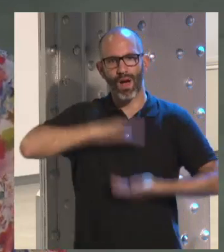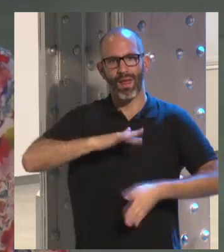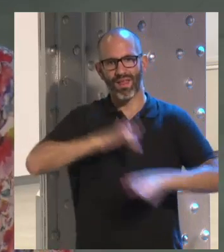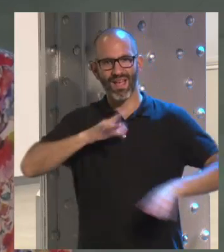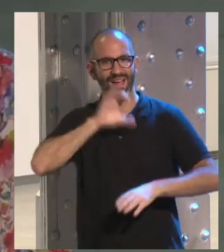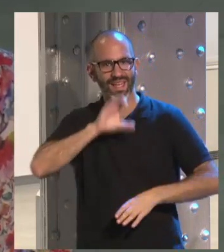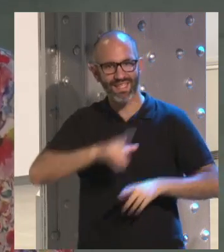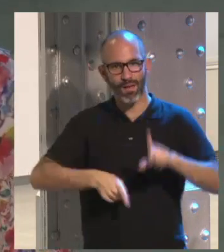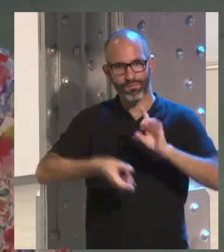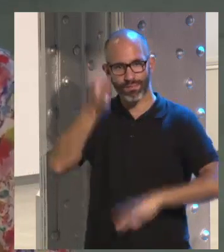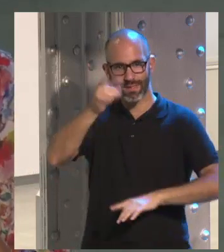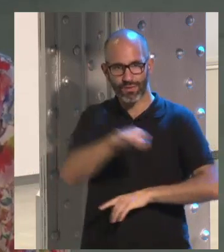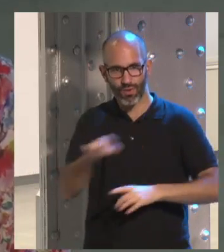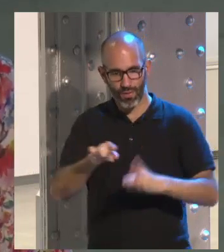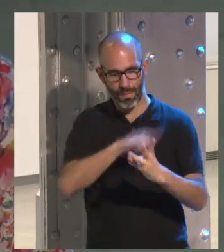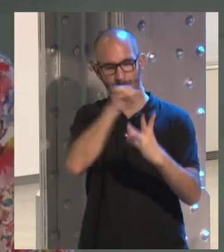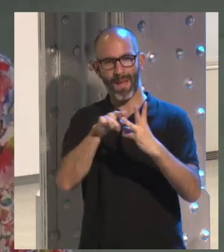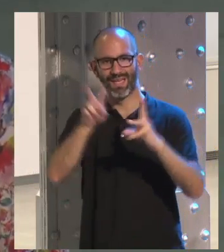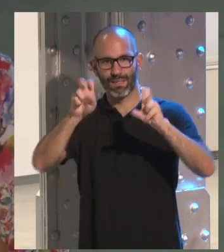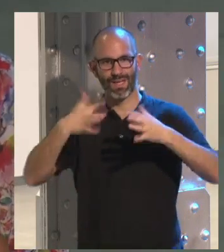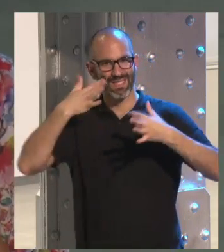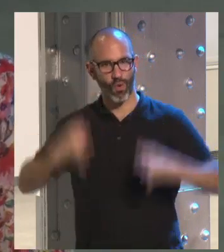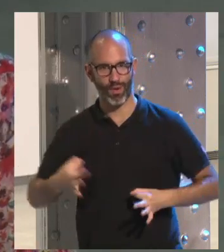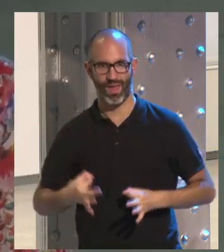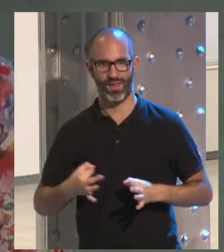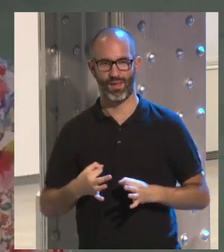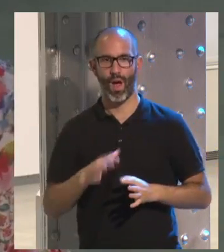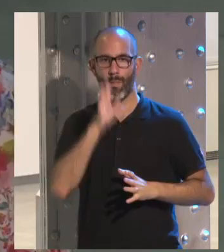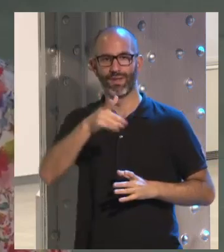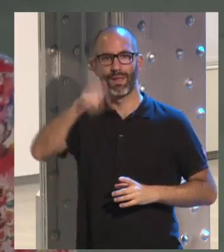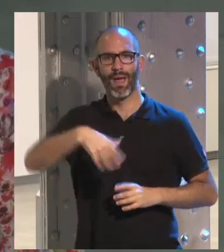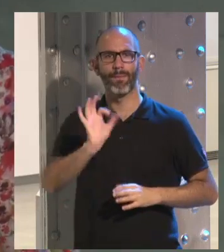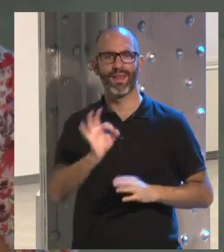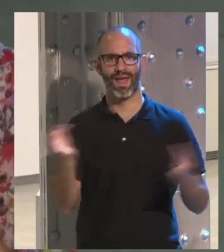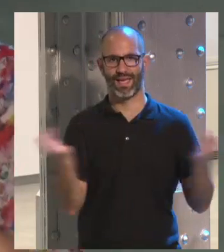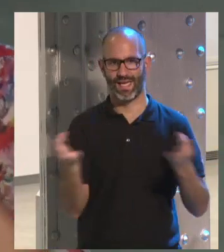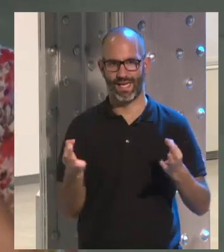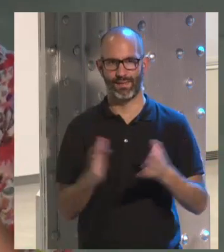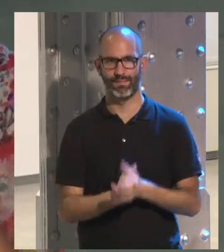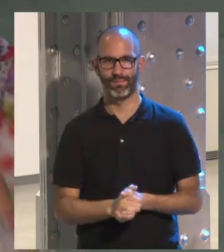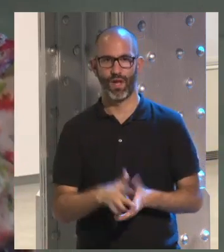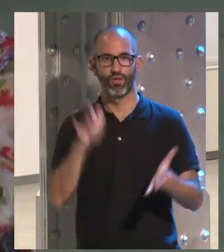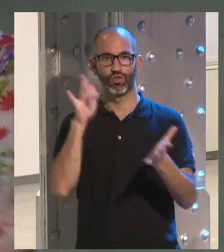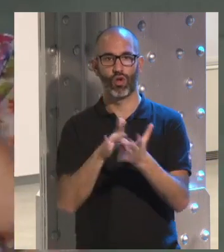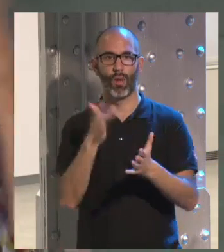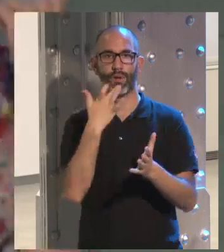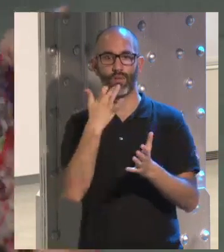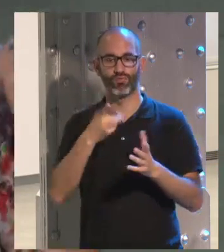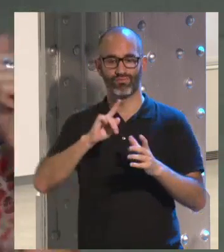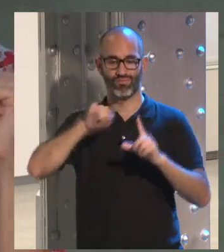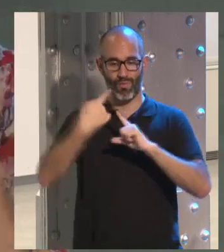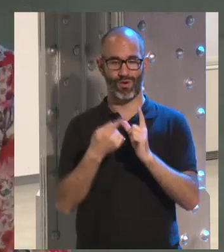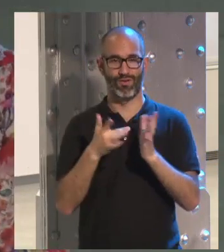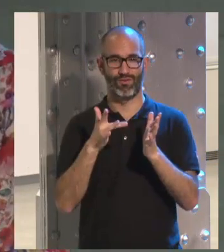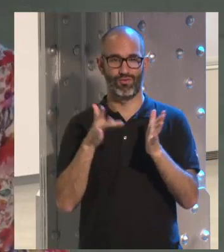críticas, y en cuanto a la seguridad. Porque lo que también es cierto es que en el grupo de discusión, y